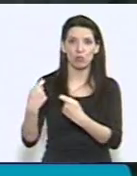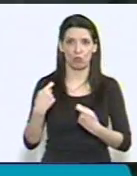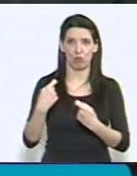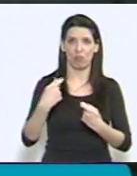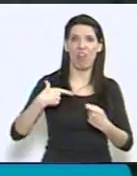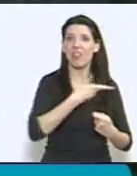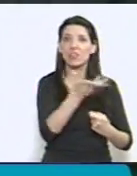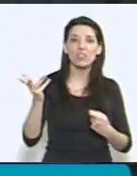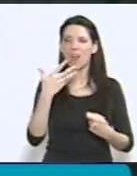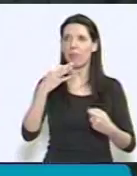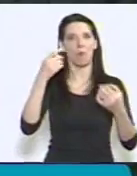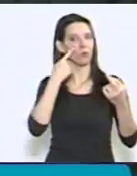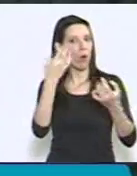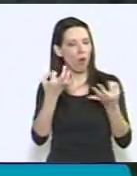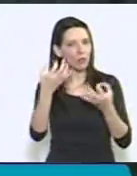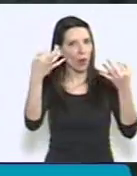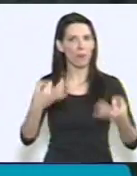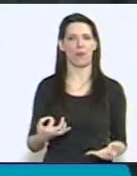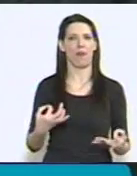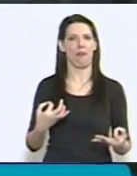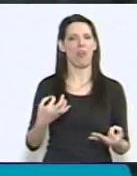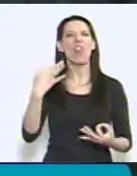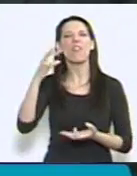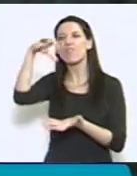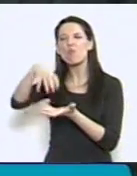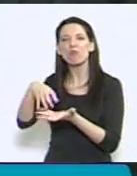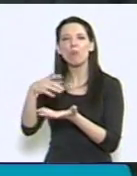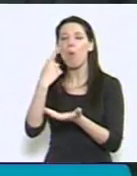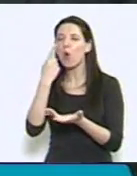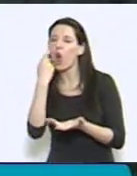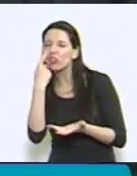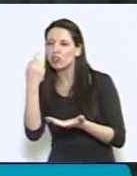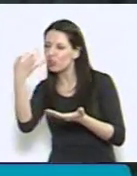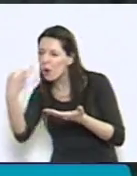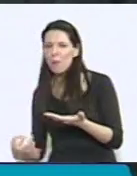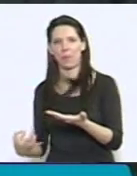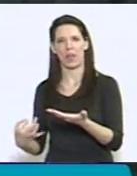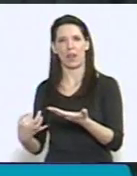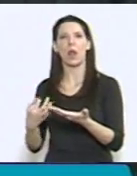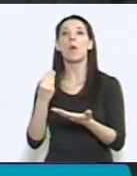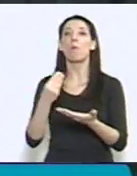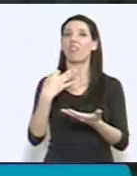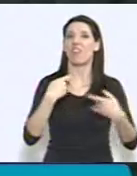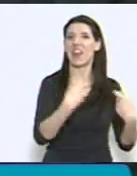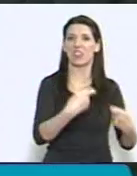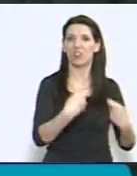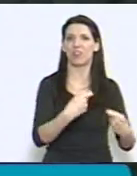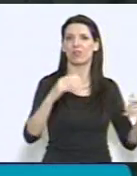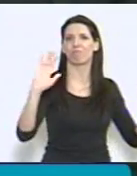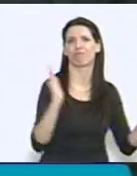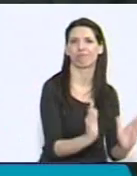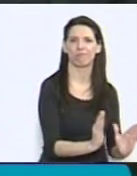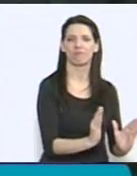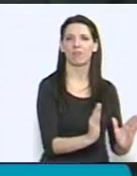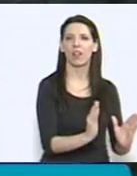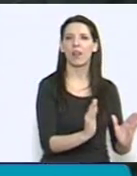institucionalizando mecanismos de control más idóneos que reduzcan y a su tiempo eliminen todo